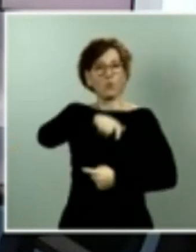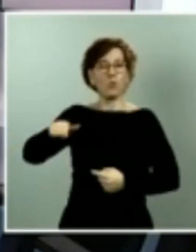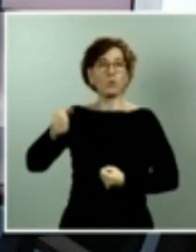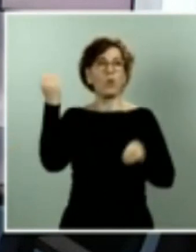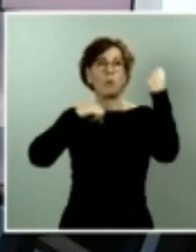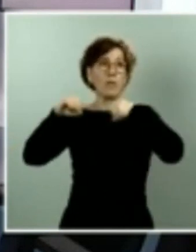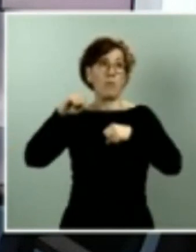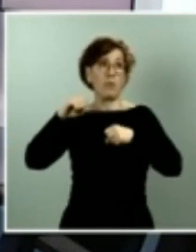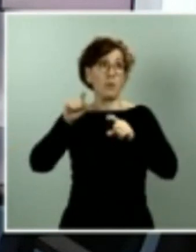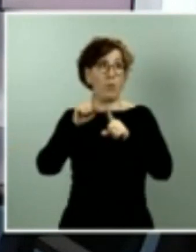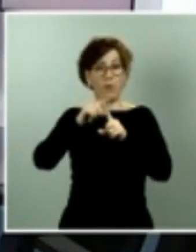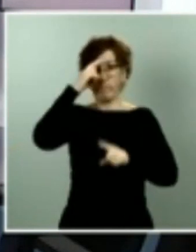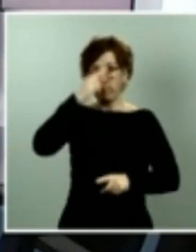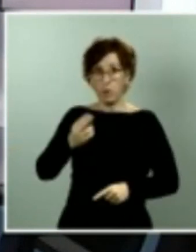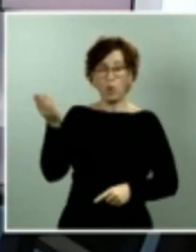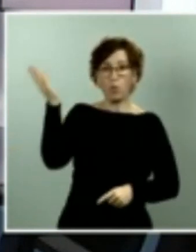tiremos por tierra todo el esfuerzo que llevamos haciendo juntos.